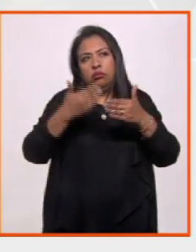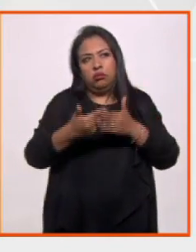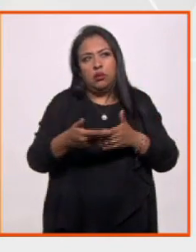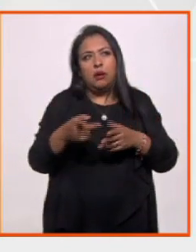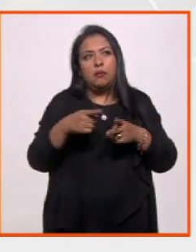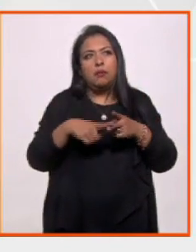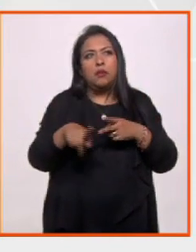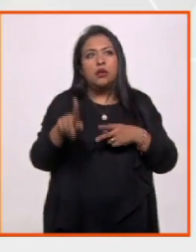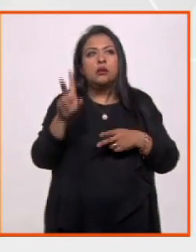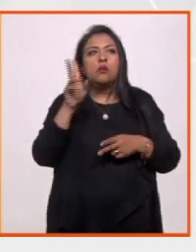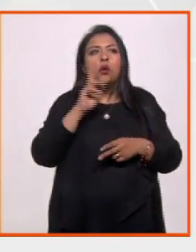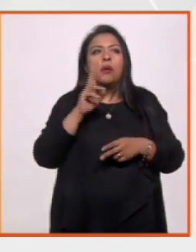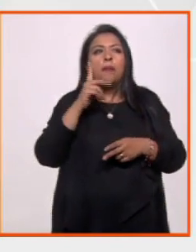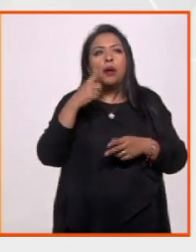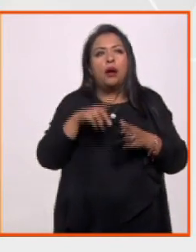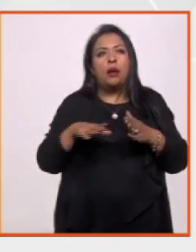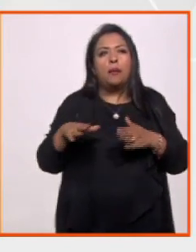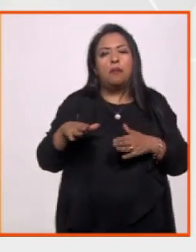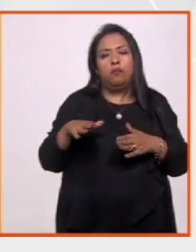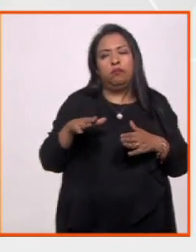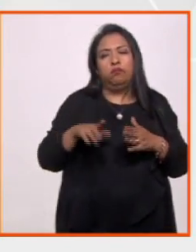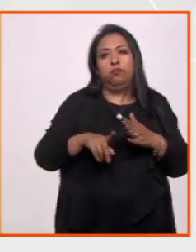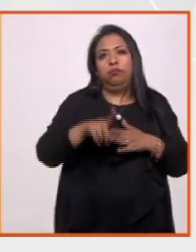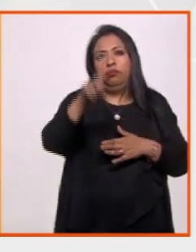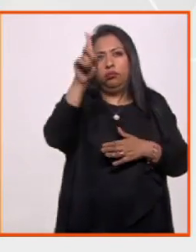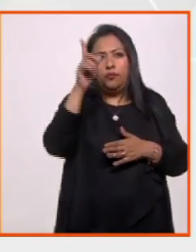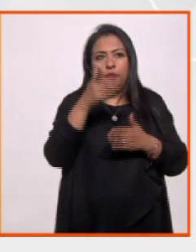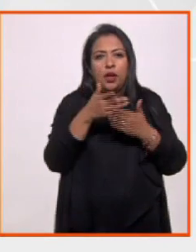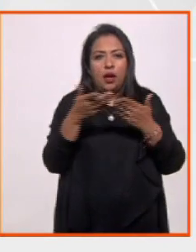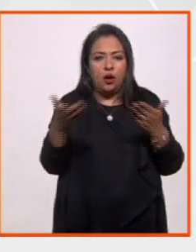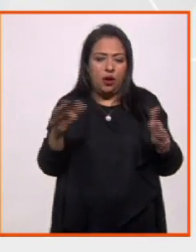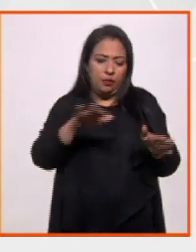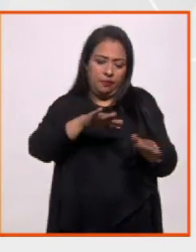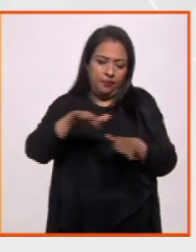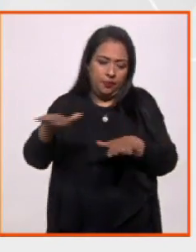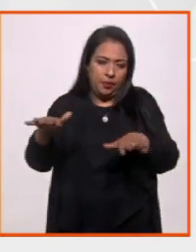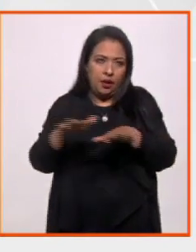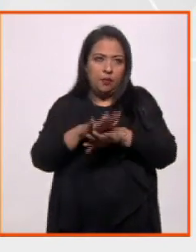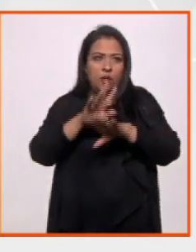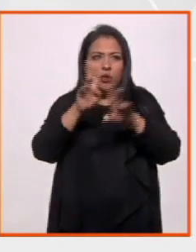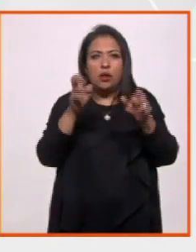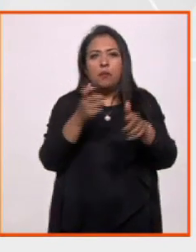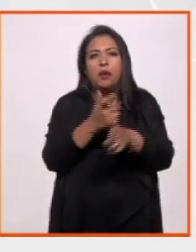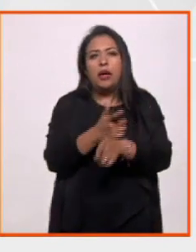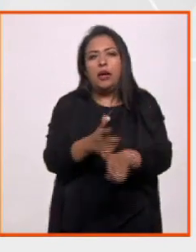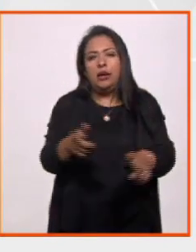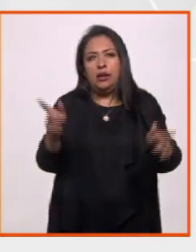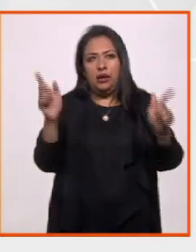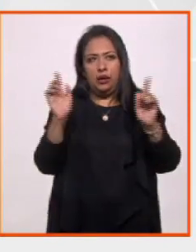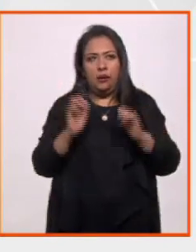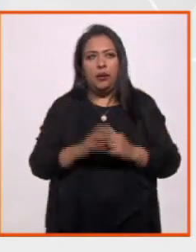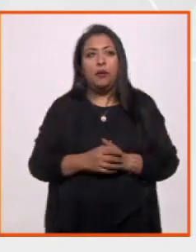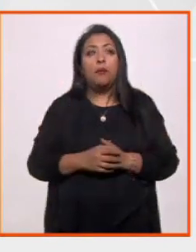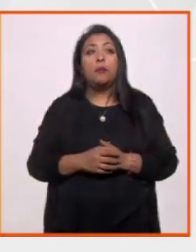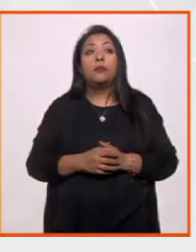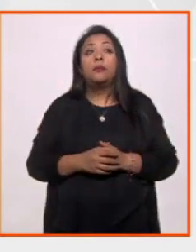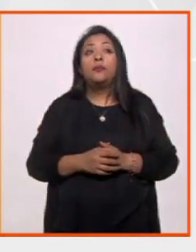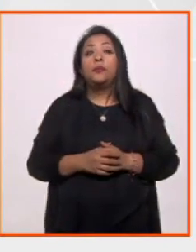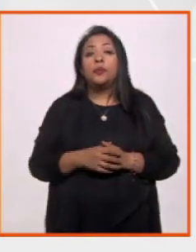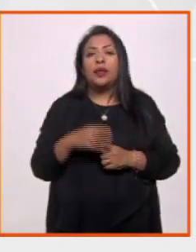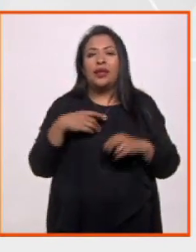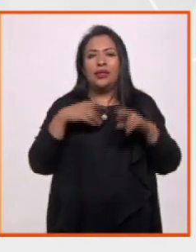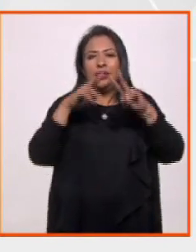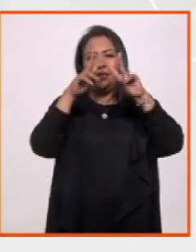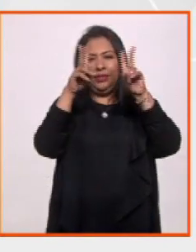desde los primeros intentos de volar. Laura, así es, y ahora nos vamos a cambiar a un tema libre, ¿te parece? Porque es el